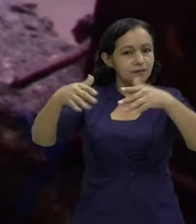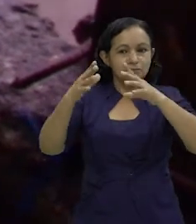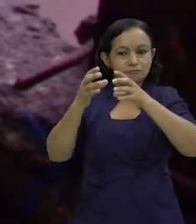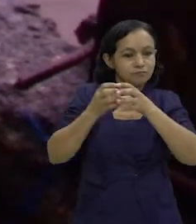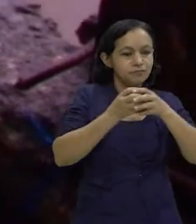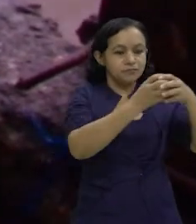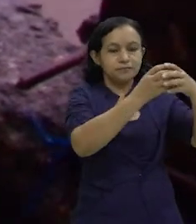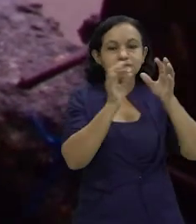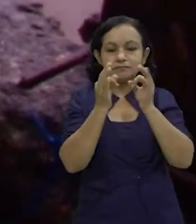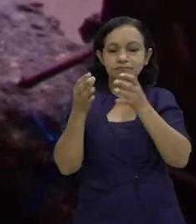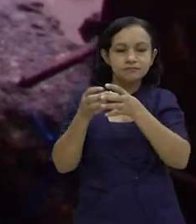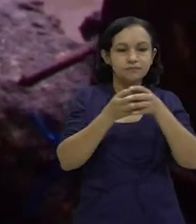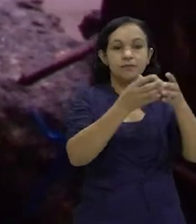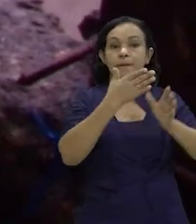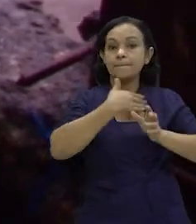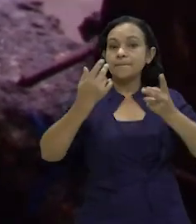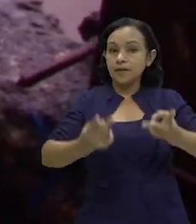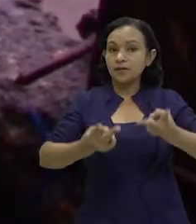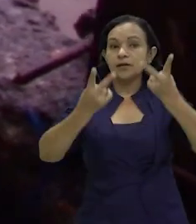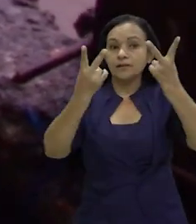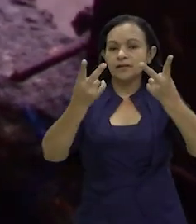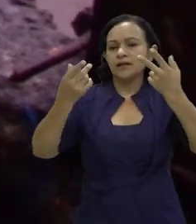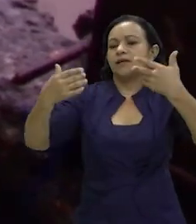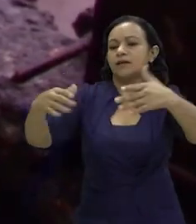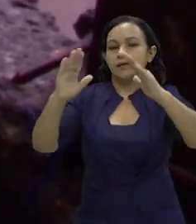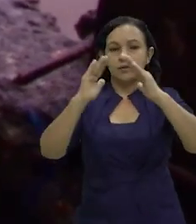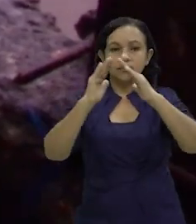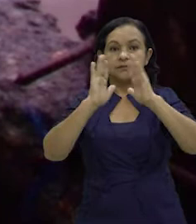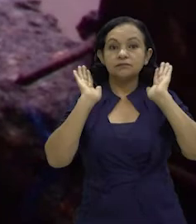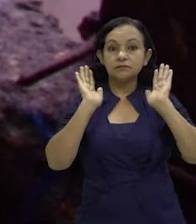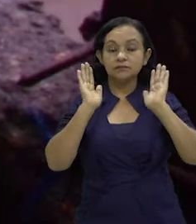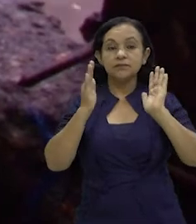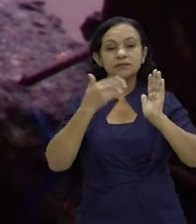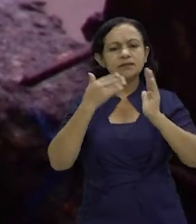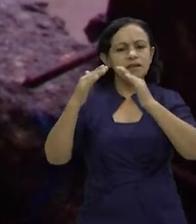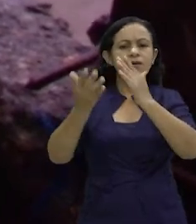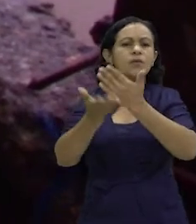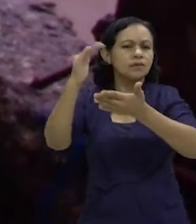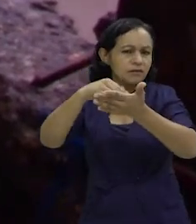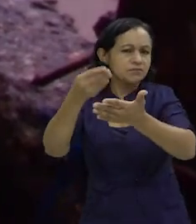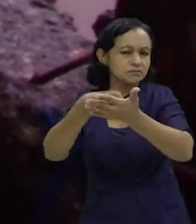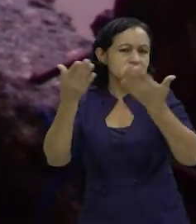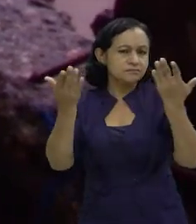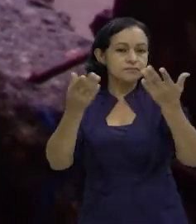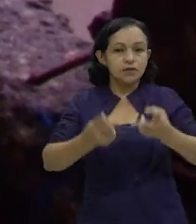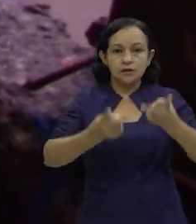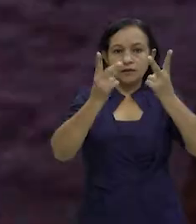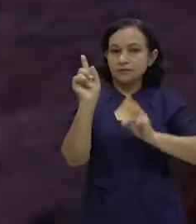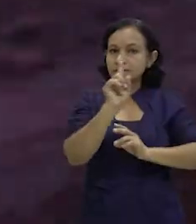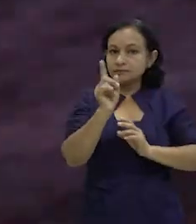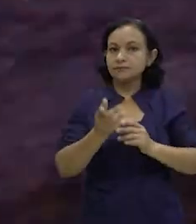salirnos porque vale más la vida que lo material. Y entonces lo material se repone, pero la vida no.